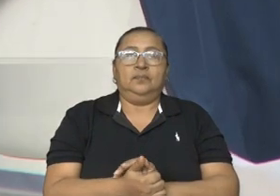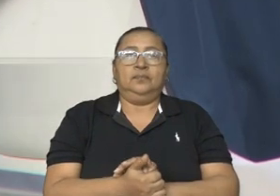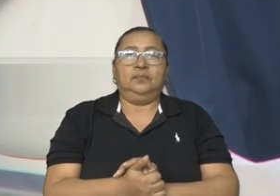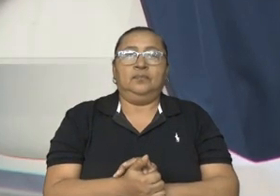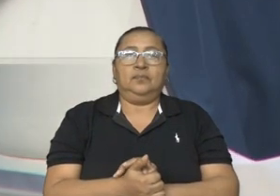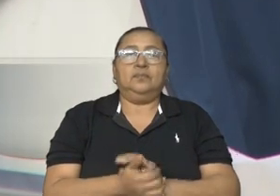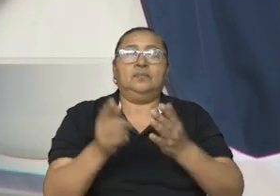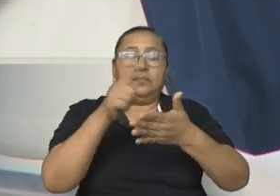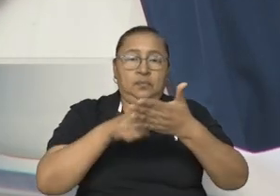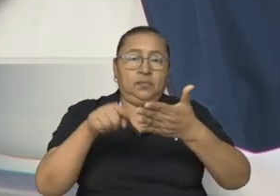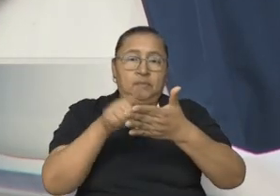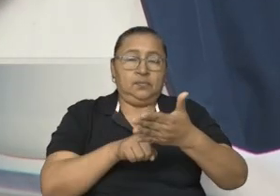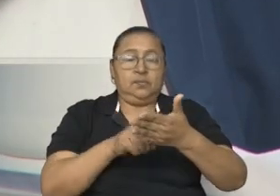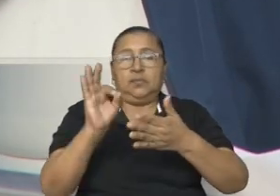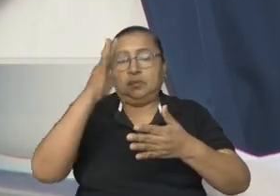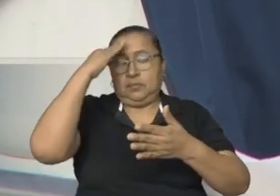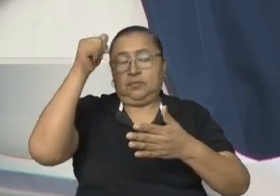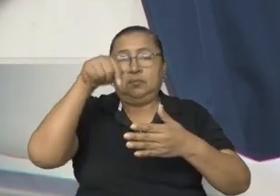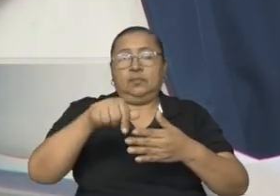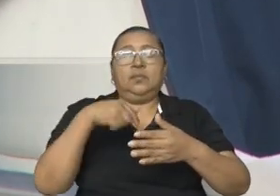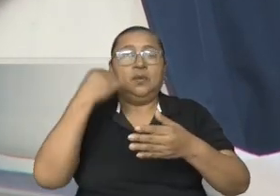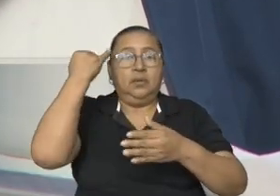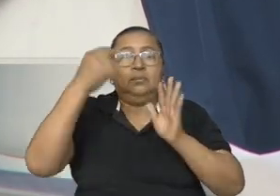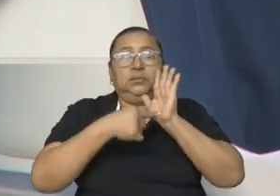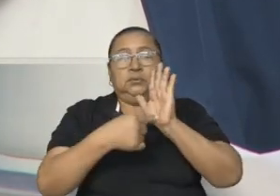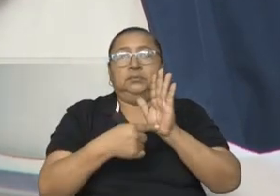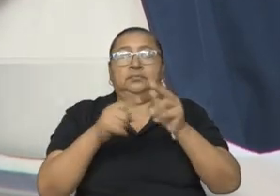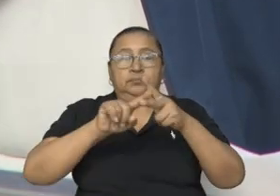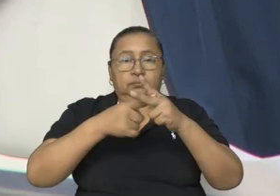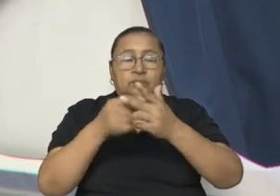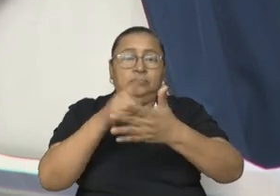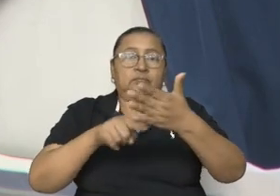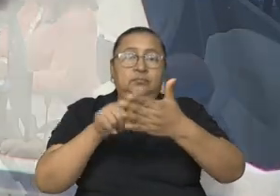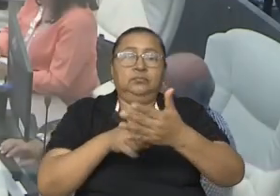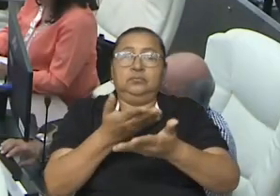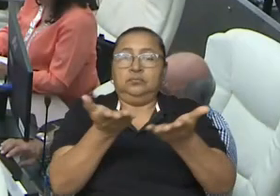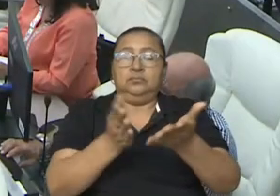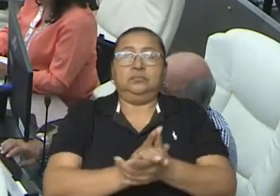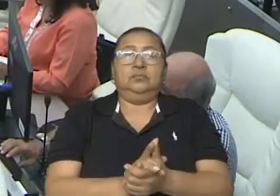A votación, en lo general, la iniciativa presentada. Se abre la votación.